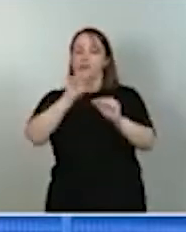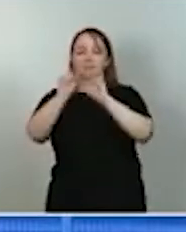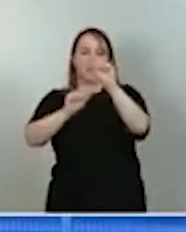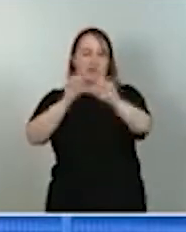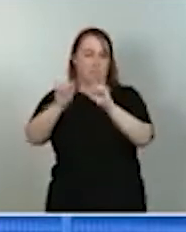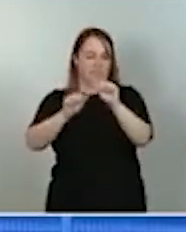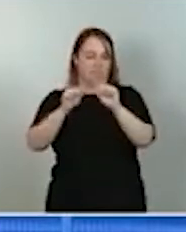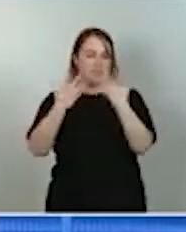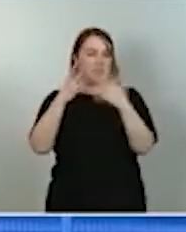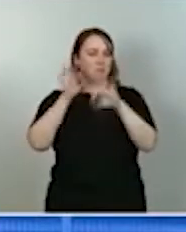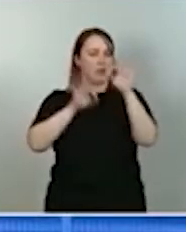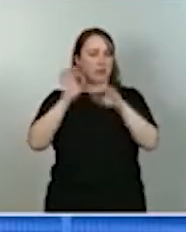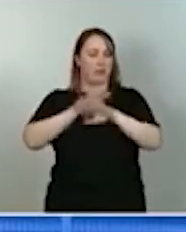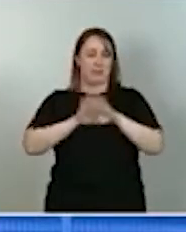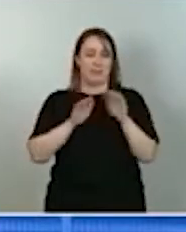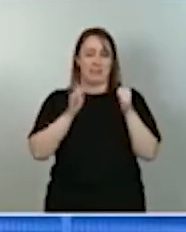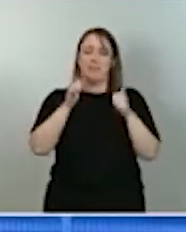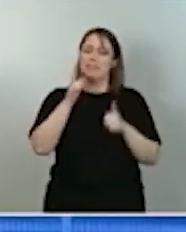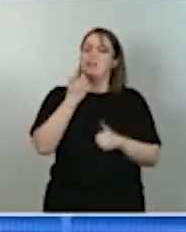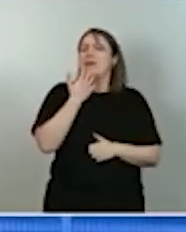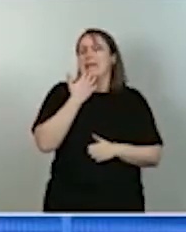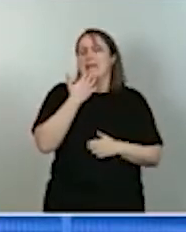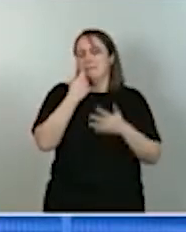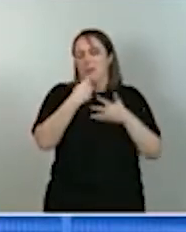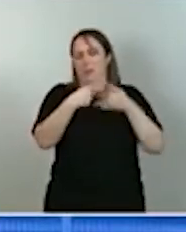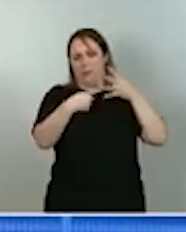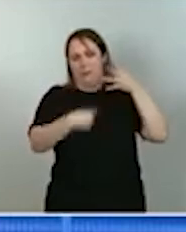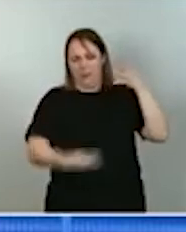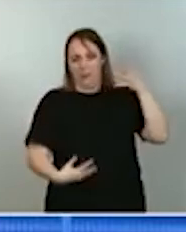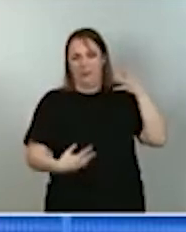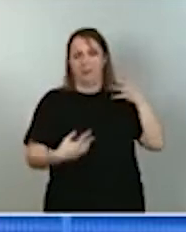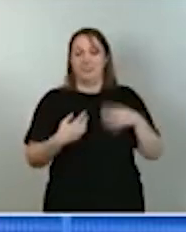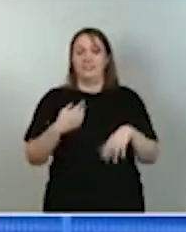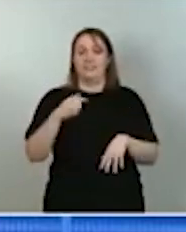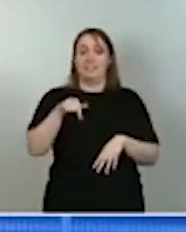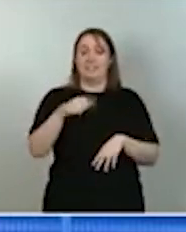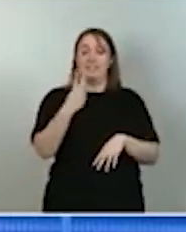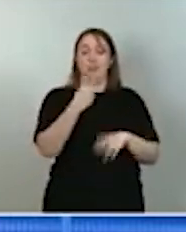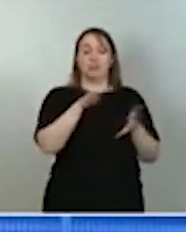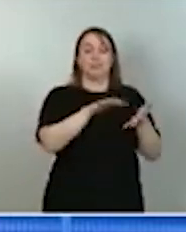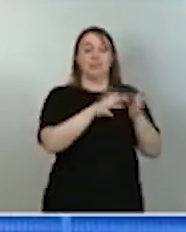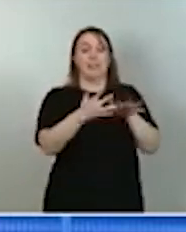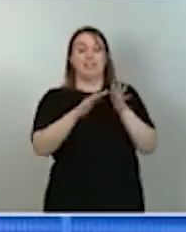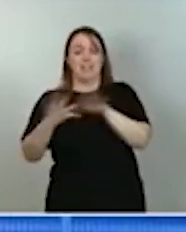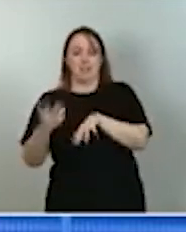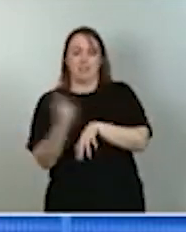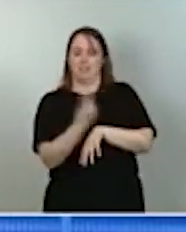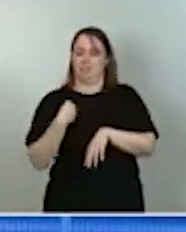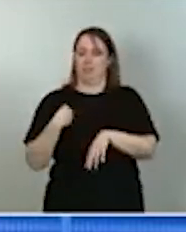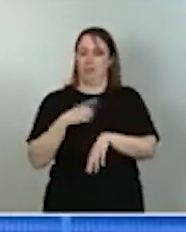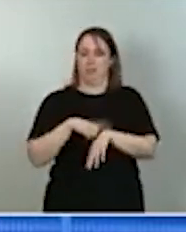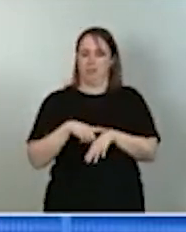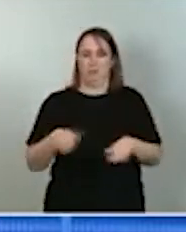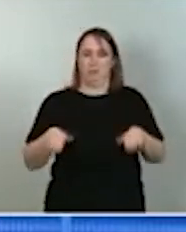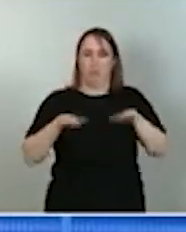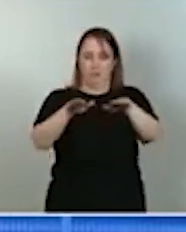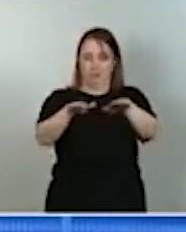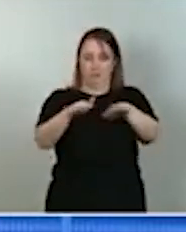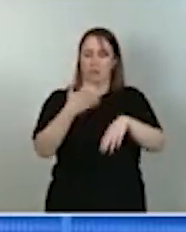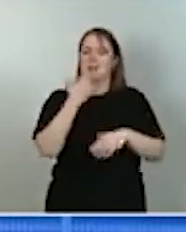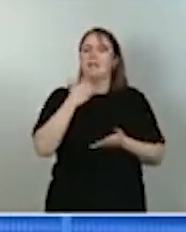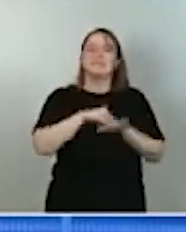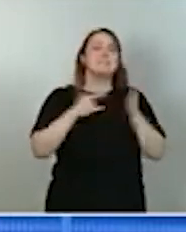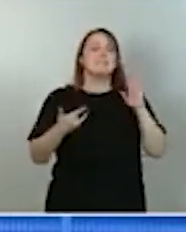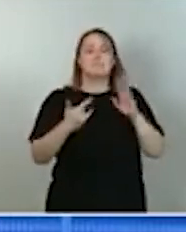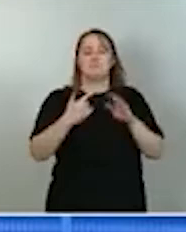Son muchos los ejemplos de sinergias entre estas dos transiciones gemelas, por ejemplo, mediante los sistemas inteligentes de gestión de redes,